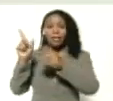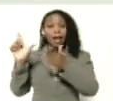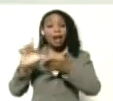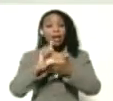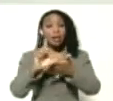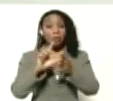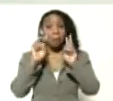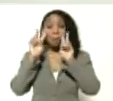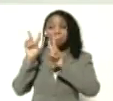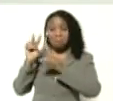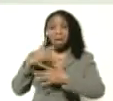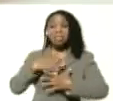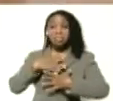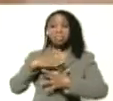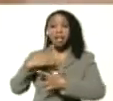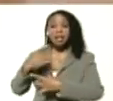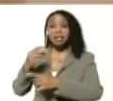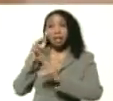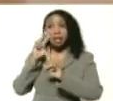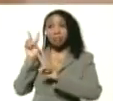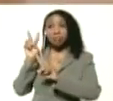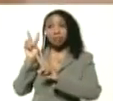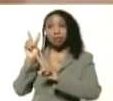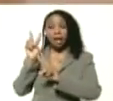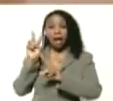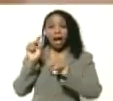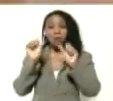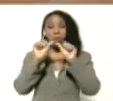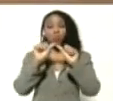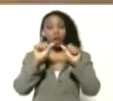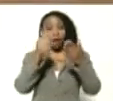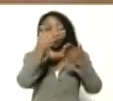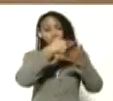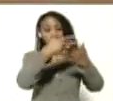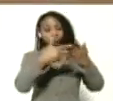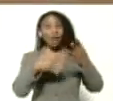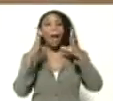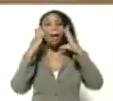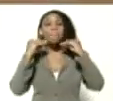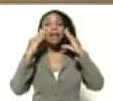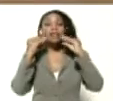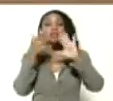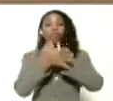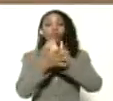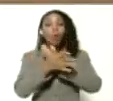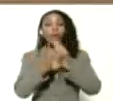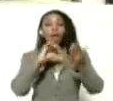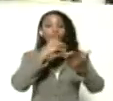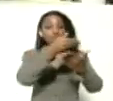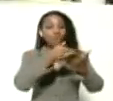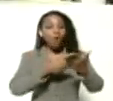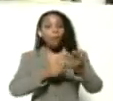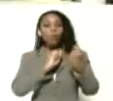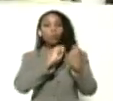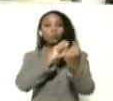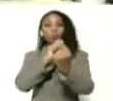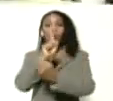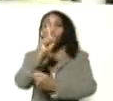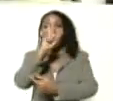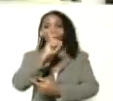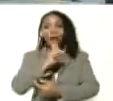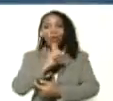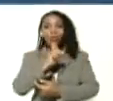se ve muy interesante. Es una sistematización de experiencias y un reporte para el debate de un año